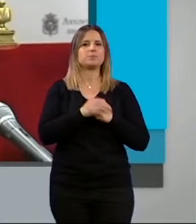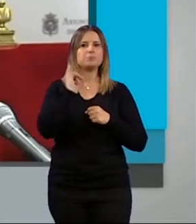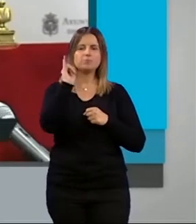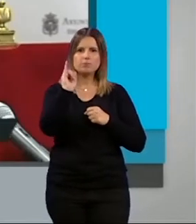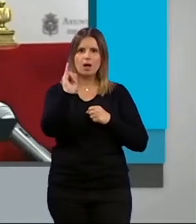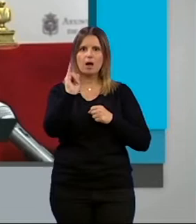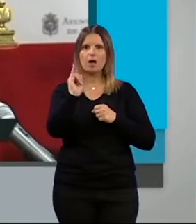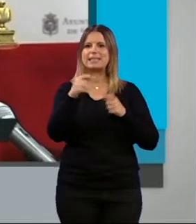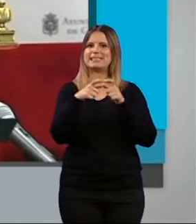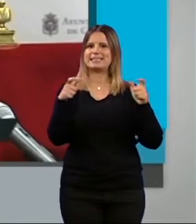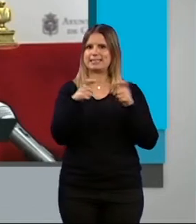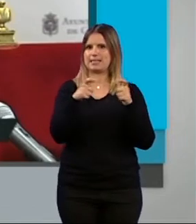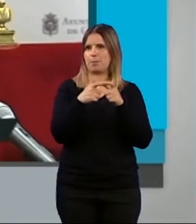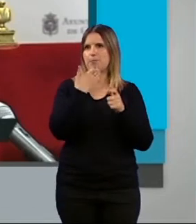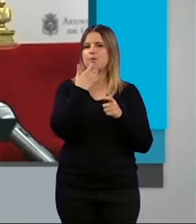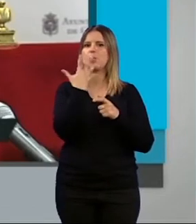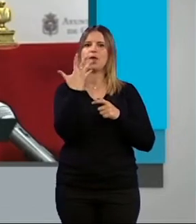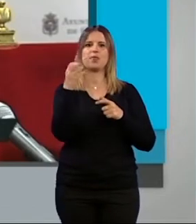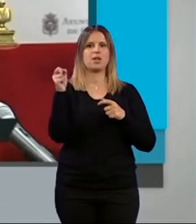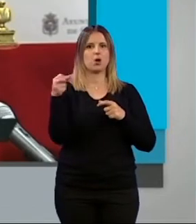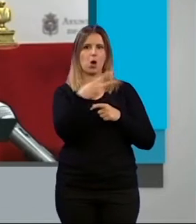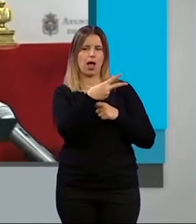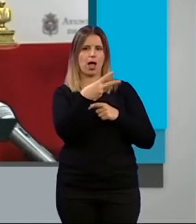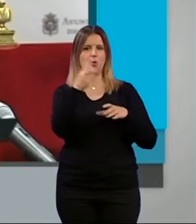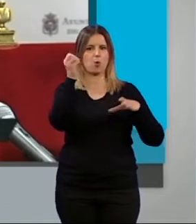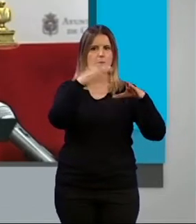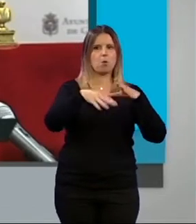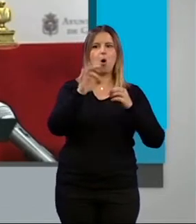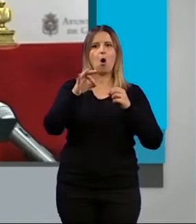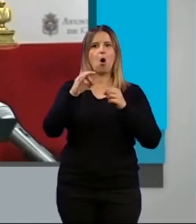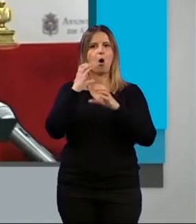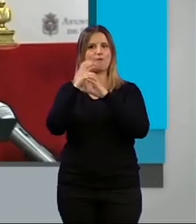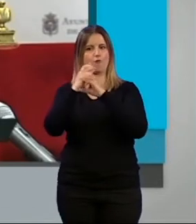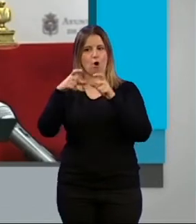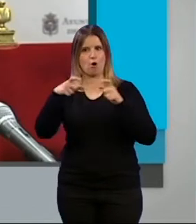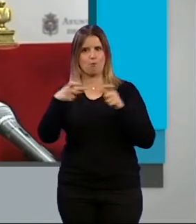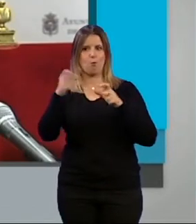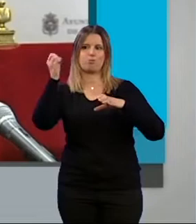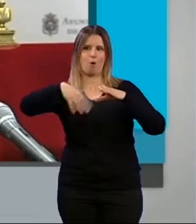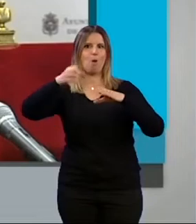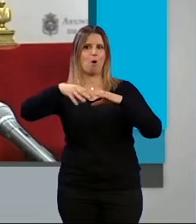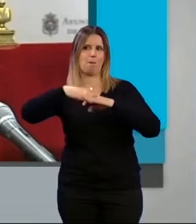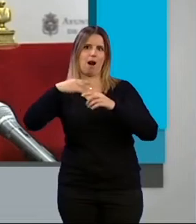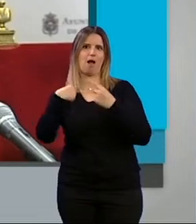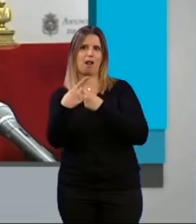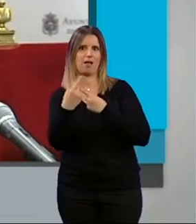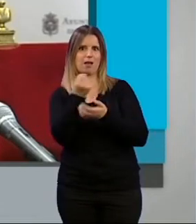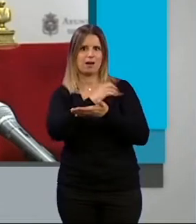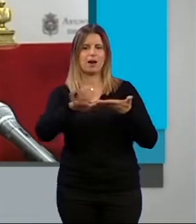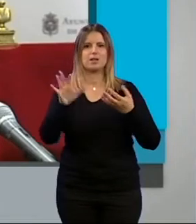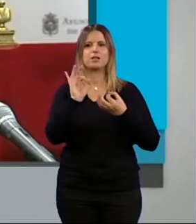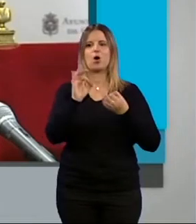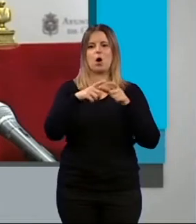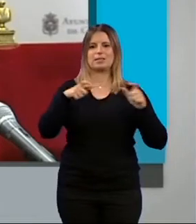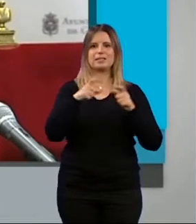de tickets de 5 euros de INBRI, de bonobús precargados con viaje, de tickets de 1